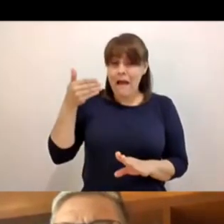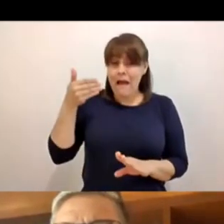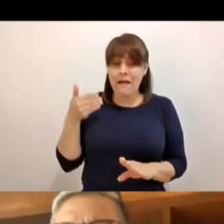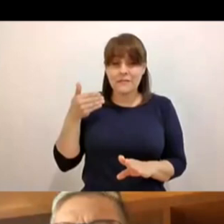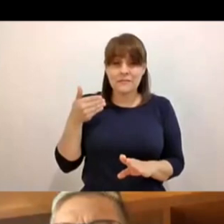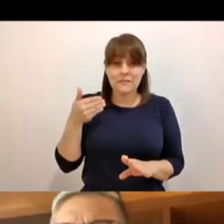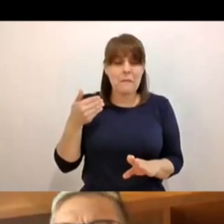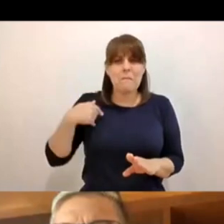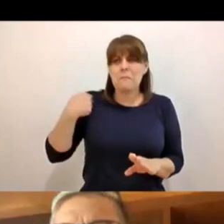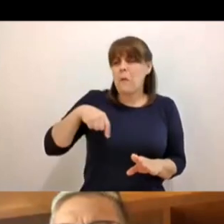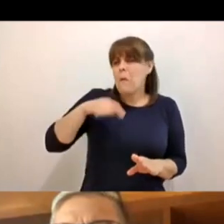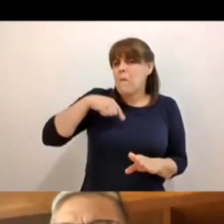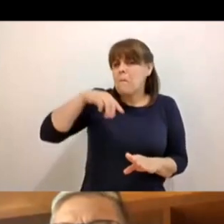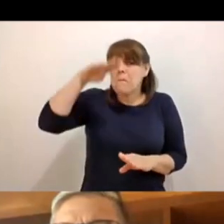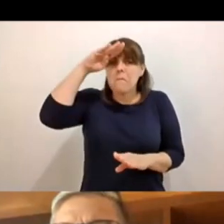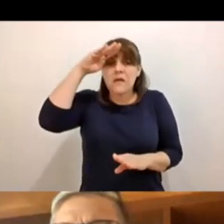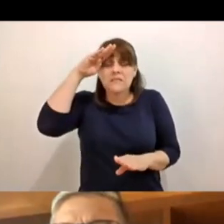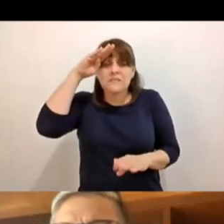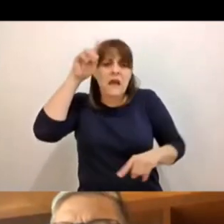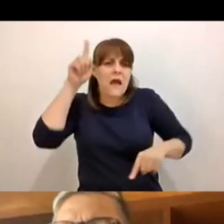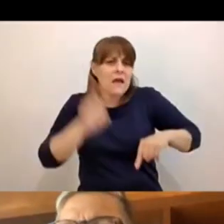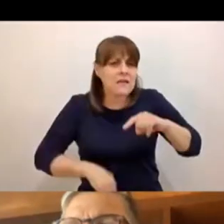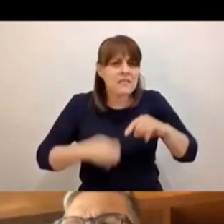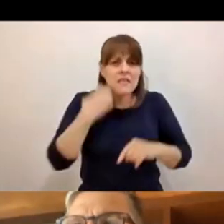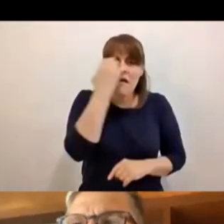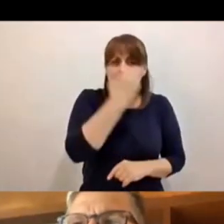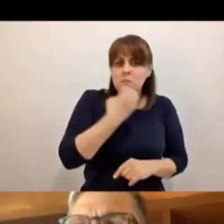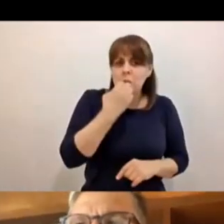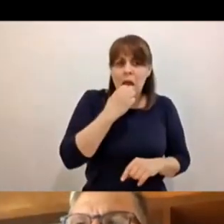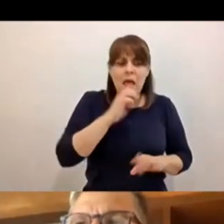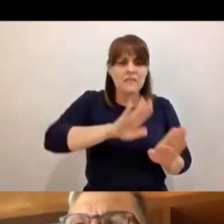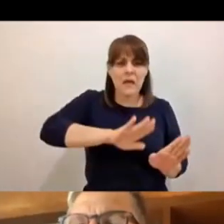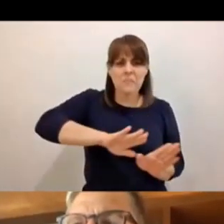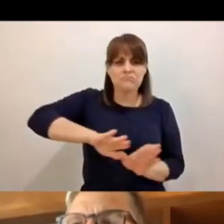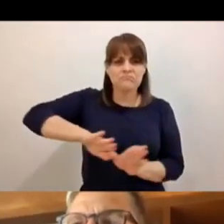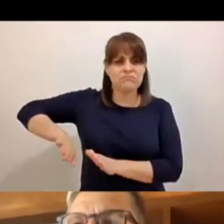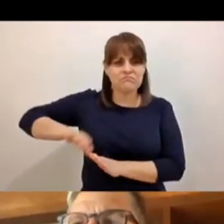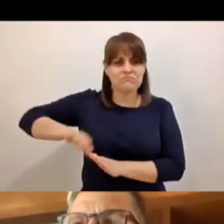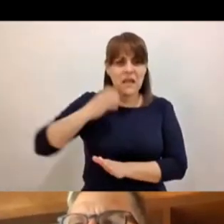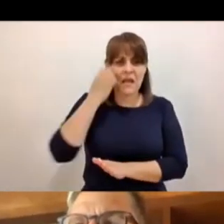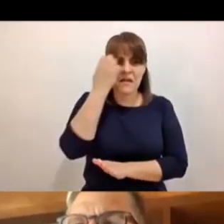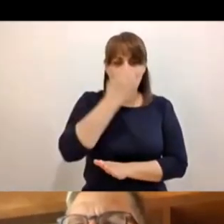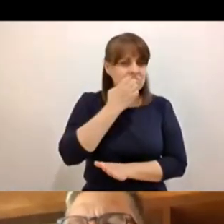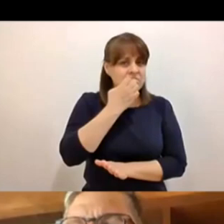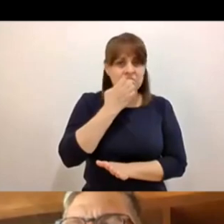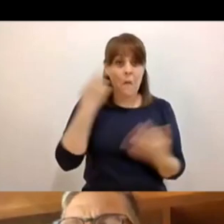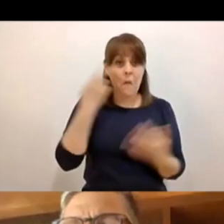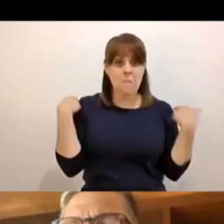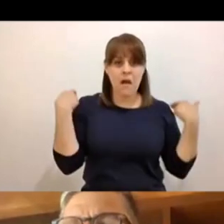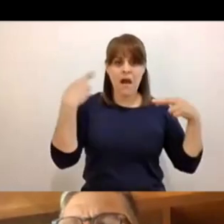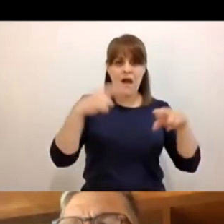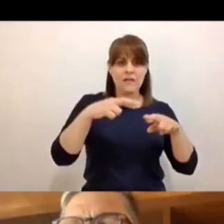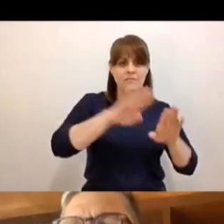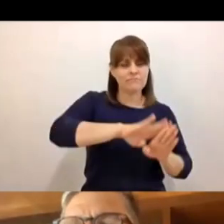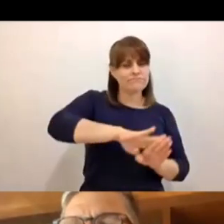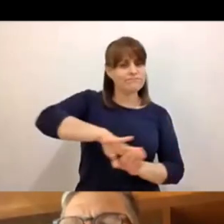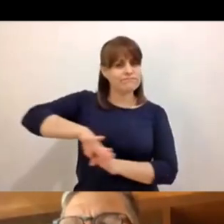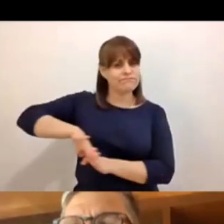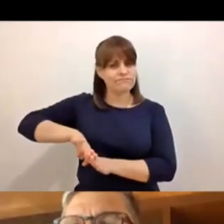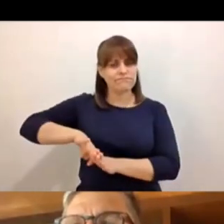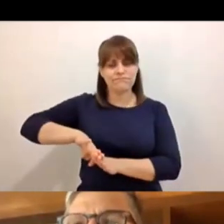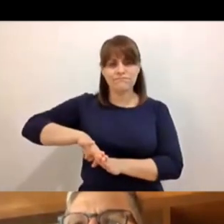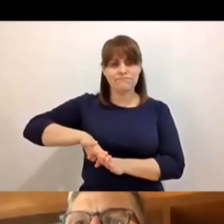la escuela. No se trató de sustituir la escuela. Ni mucho menos a las maestras y a los maestros.